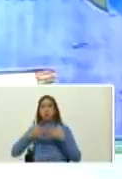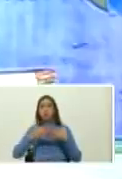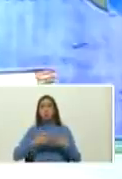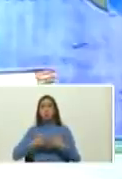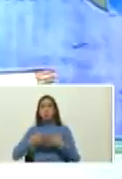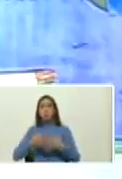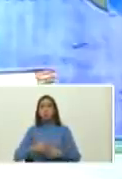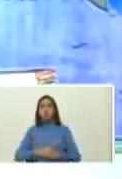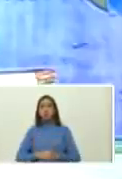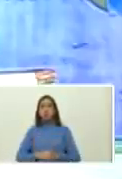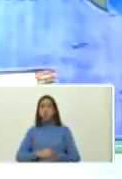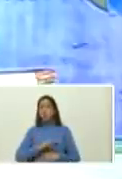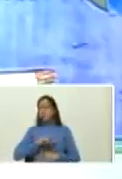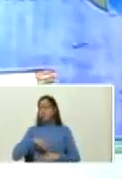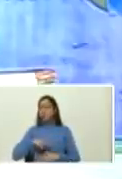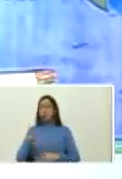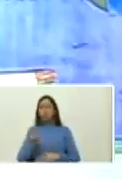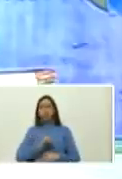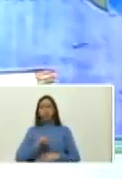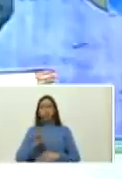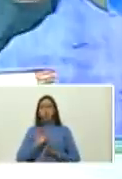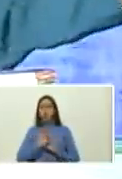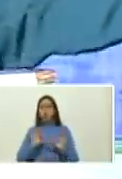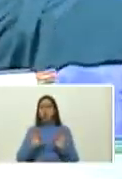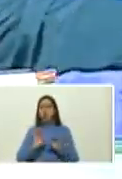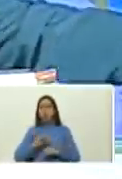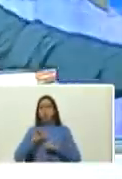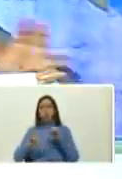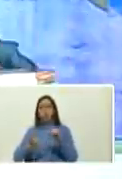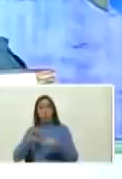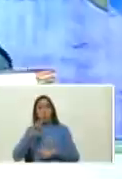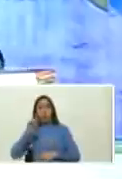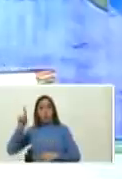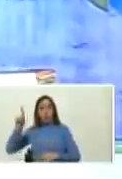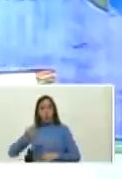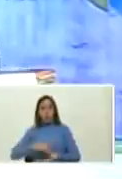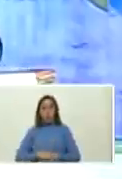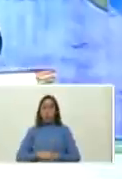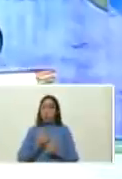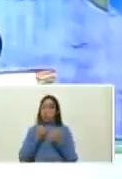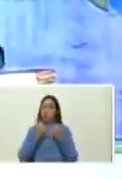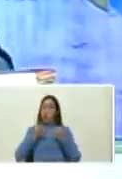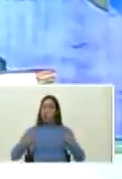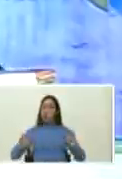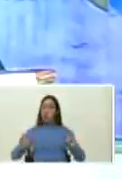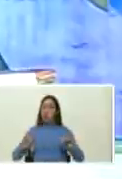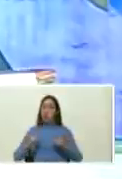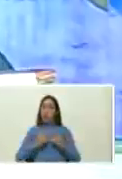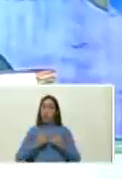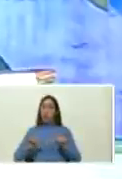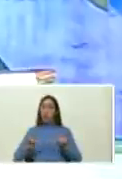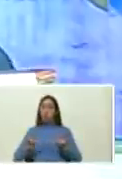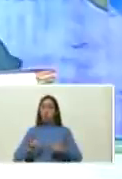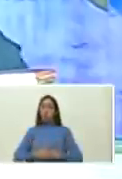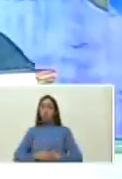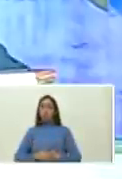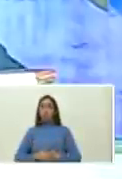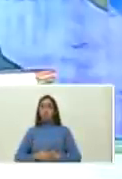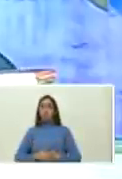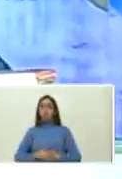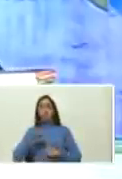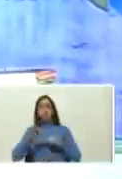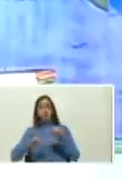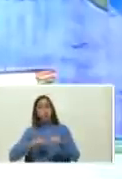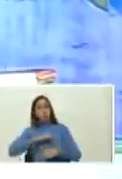no somos patio trasero de nadie siglo XXI el siglo de la independencia de la libertad el siglo